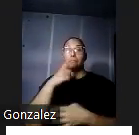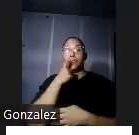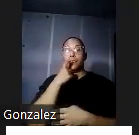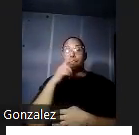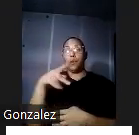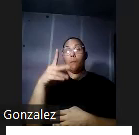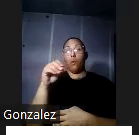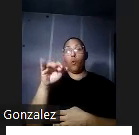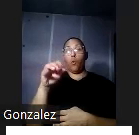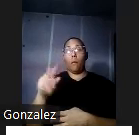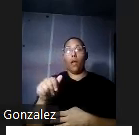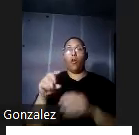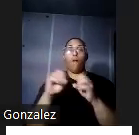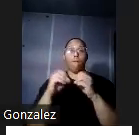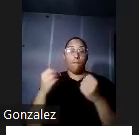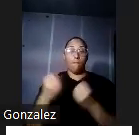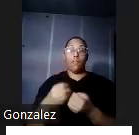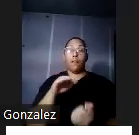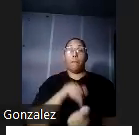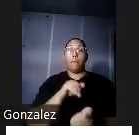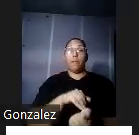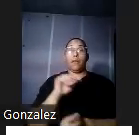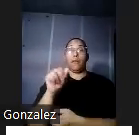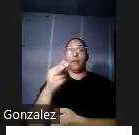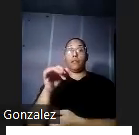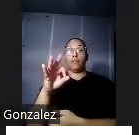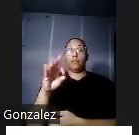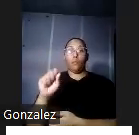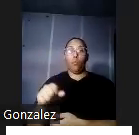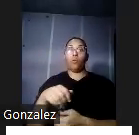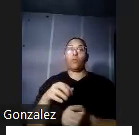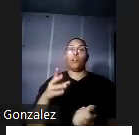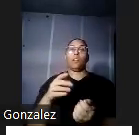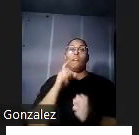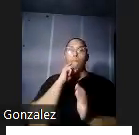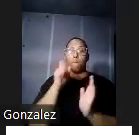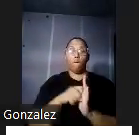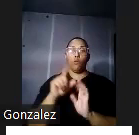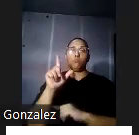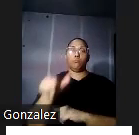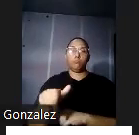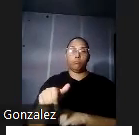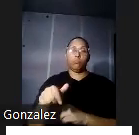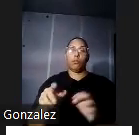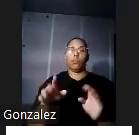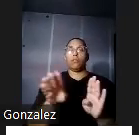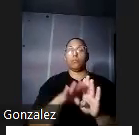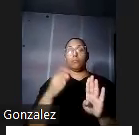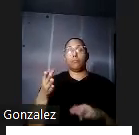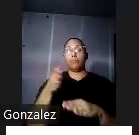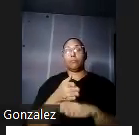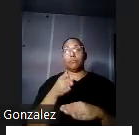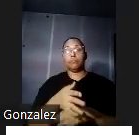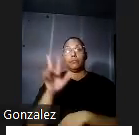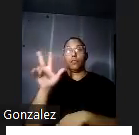ubicado en la oficina médica el doctor la vamos a ver ahora en la próxima la medida esta sala de reuniones tiene también otra puerta de madera que comunica con uno de los tres baños